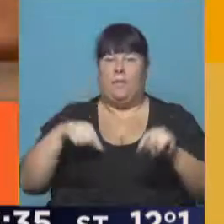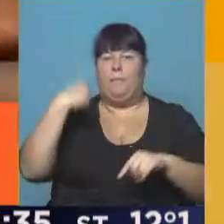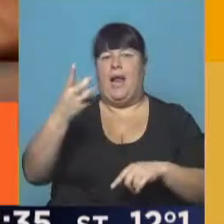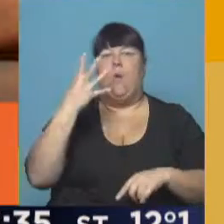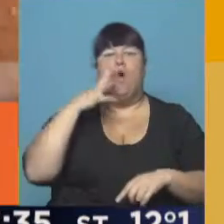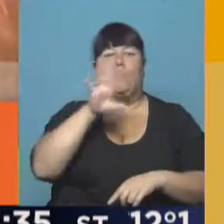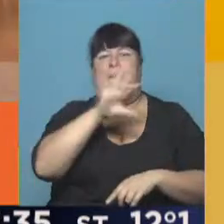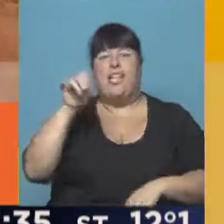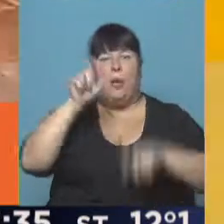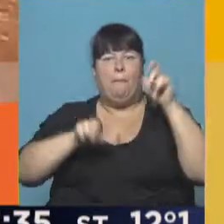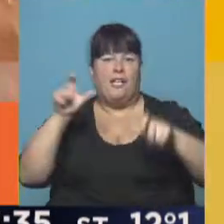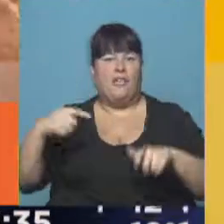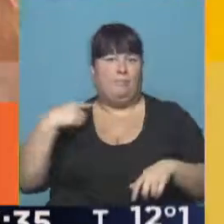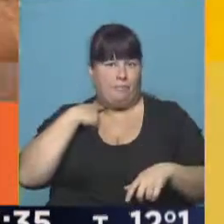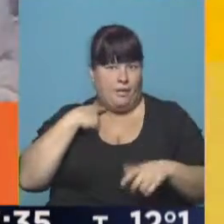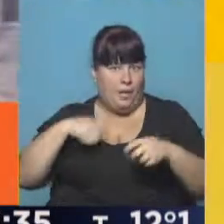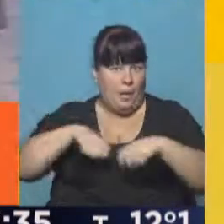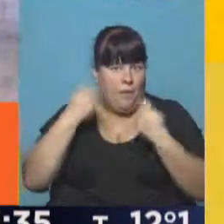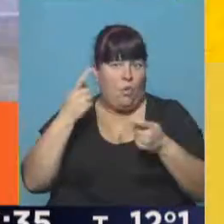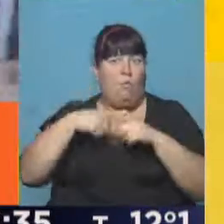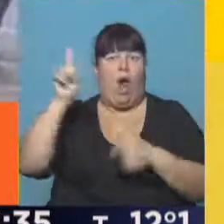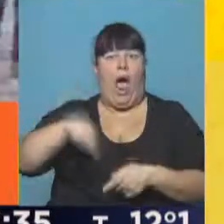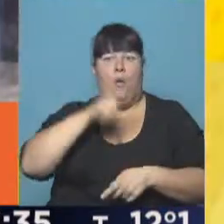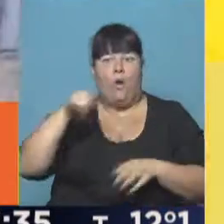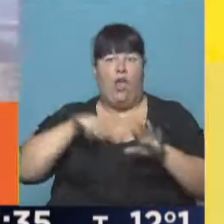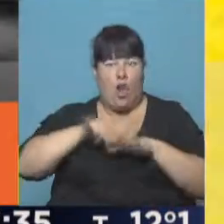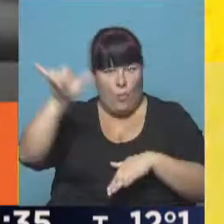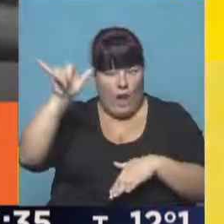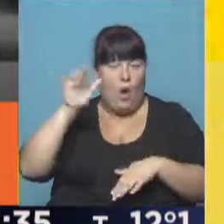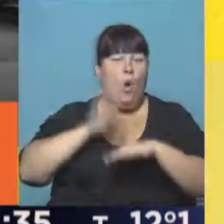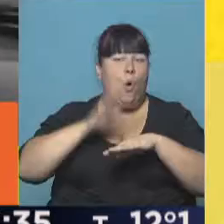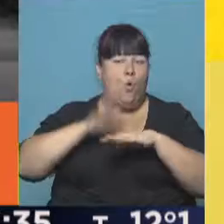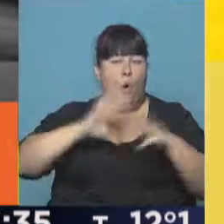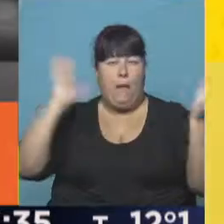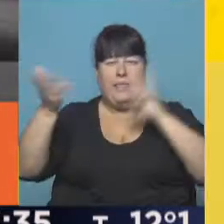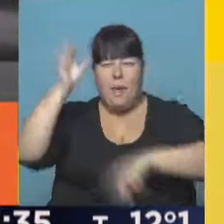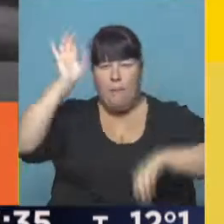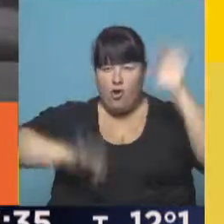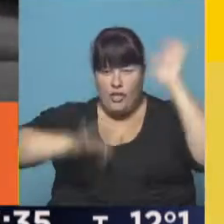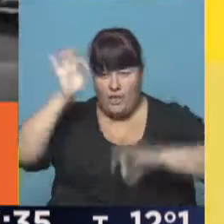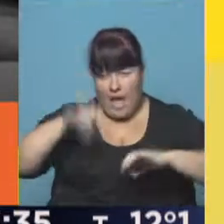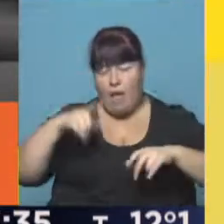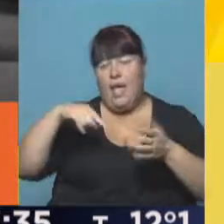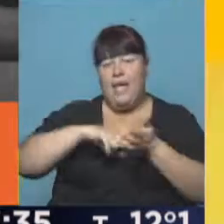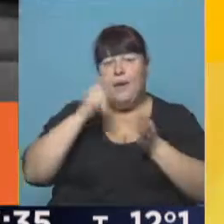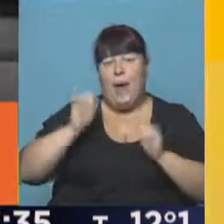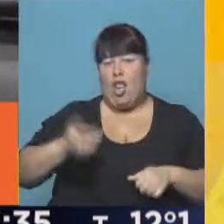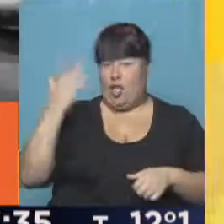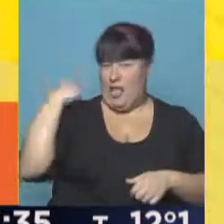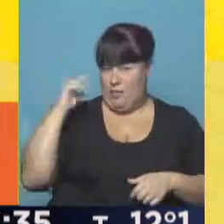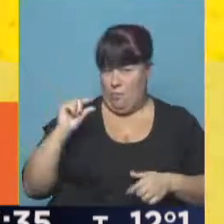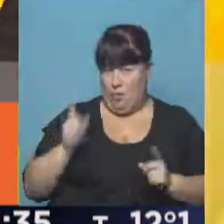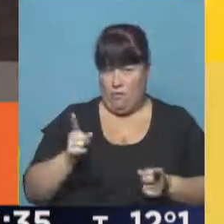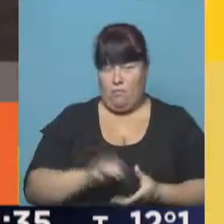4.500 pasajeros vanificados por las cancelaciones de vuelos causadas por el temporal de nieve que afectó a la ciudad días atrás.